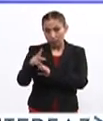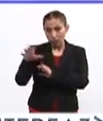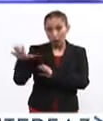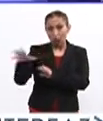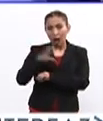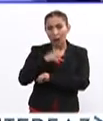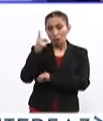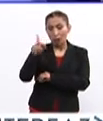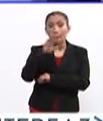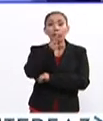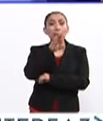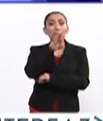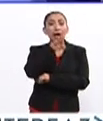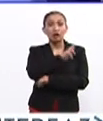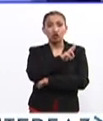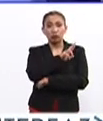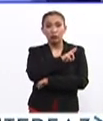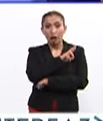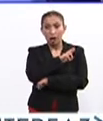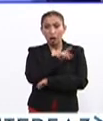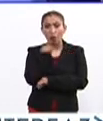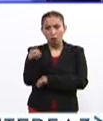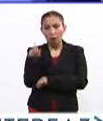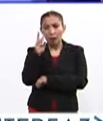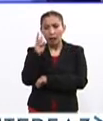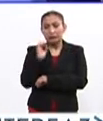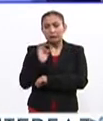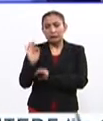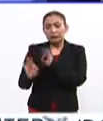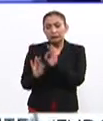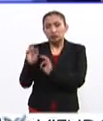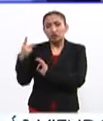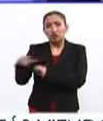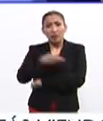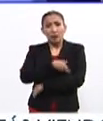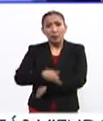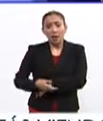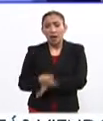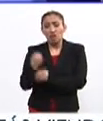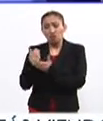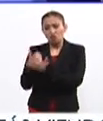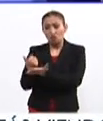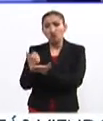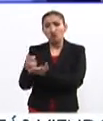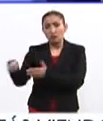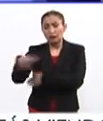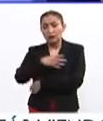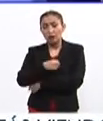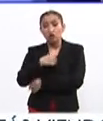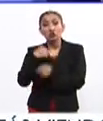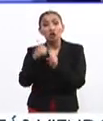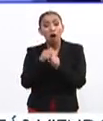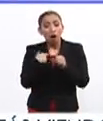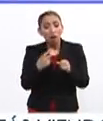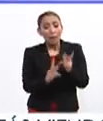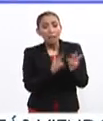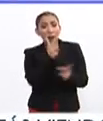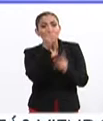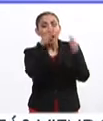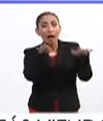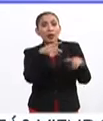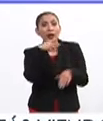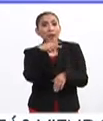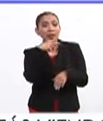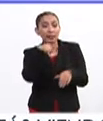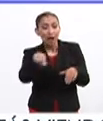una madre soltera estaba manteniendo a su familia, a sus hijos, con una pequeña plantación de